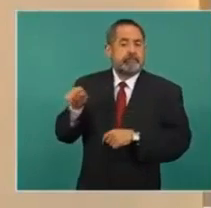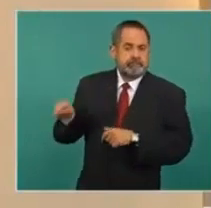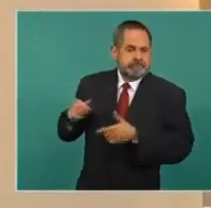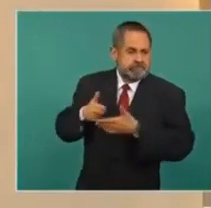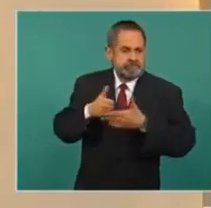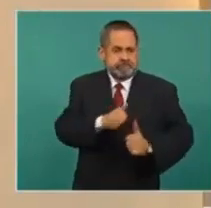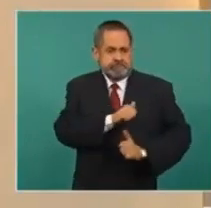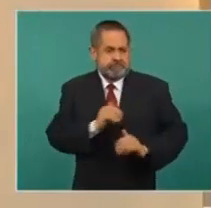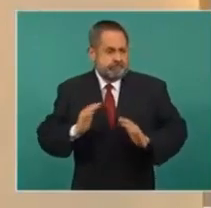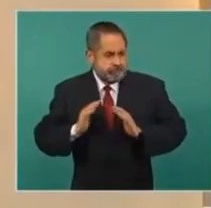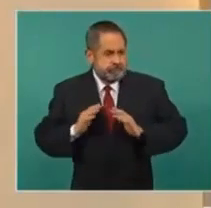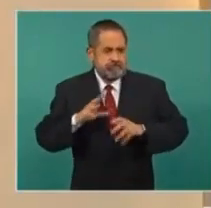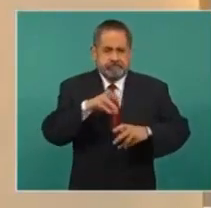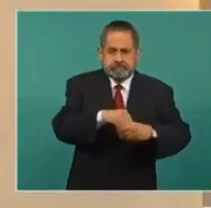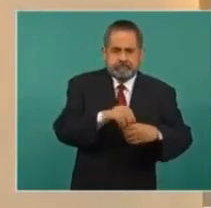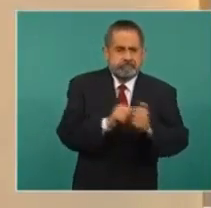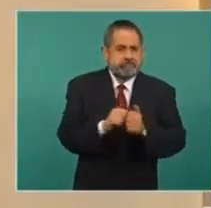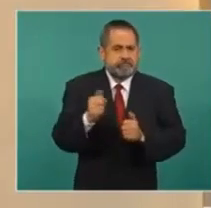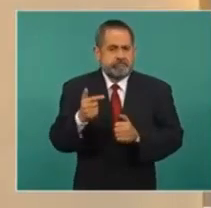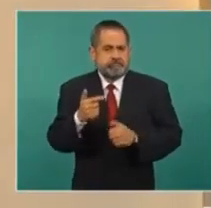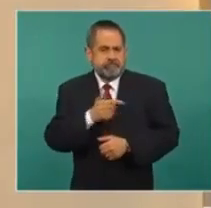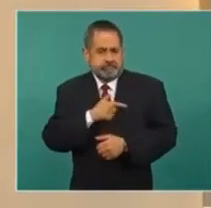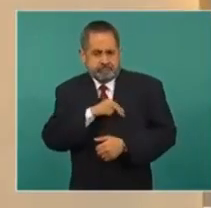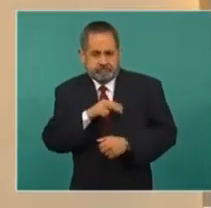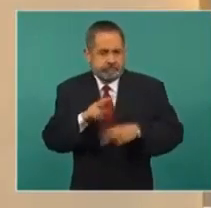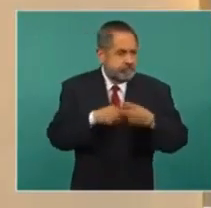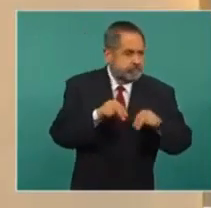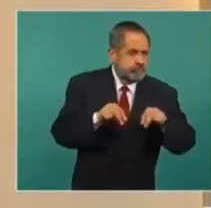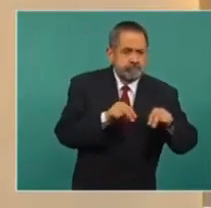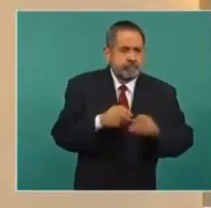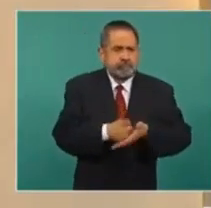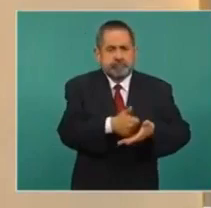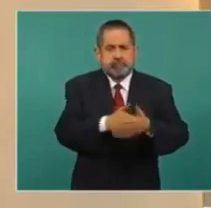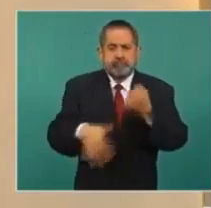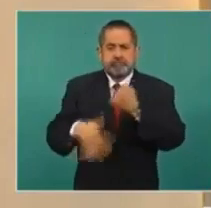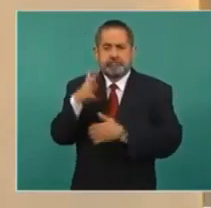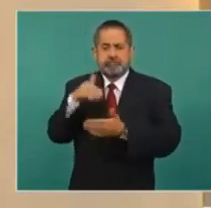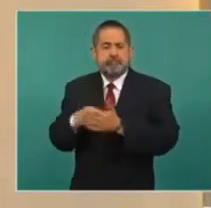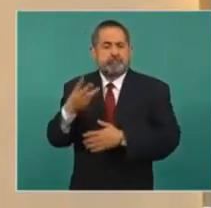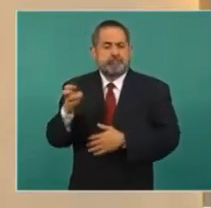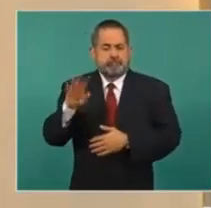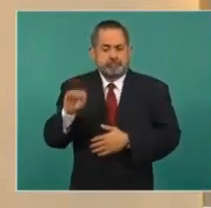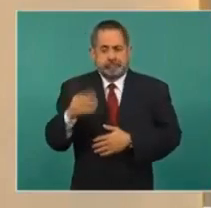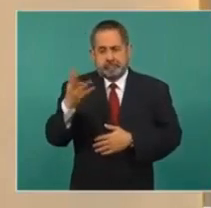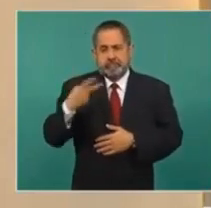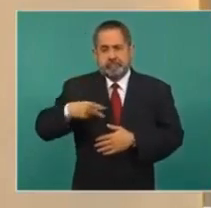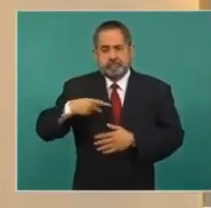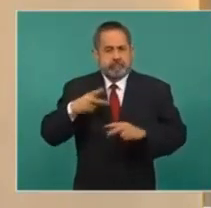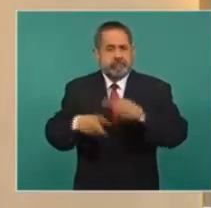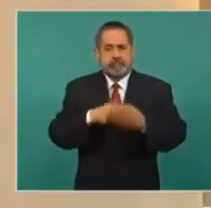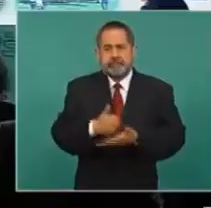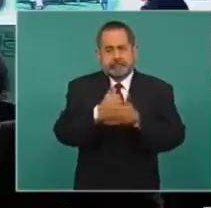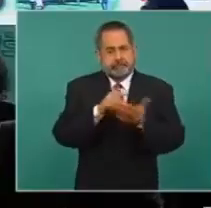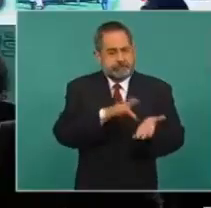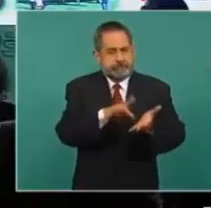Ejército Armada y Guardia Nacional, con un total de 15.394 elementos.